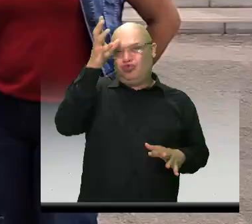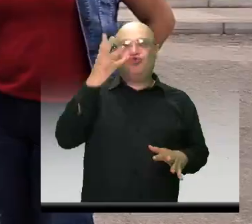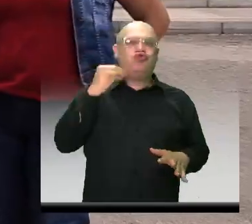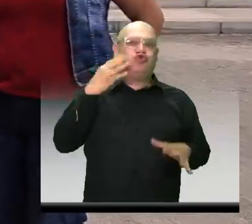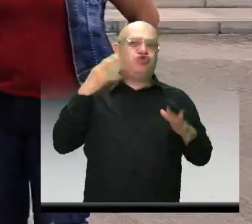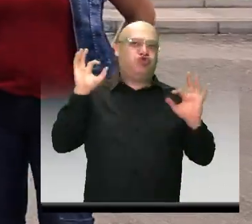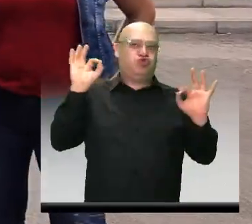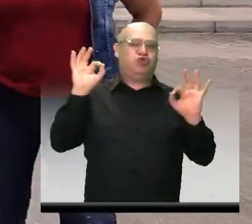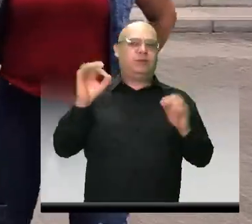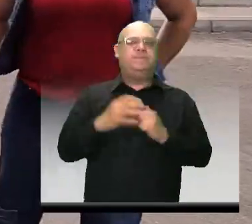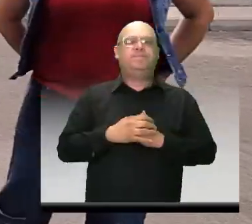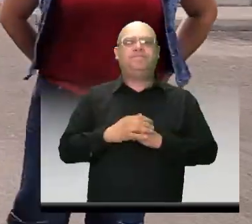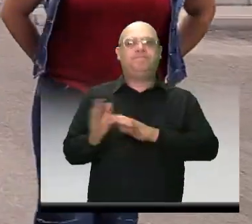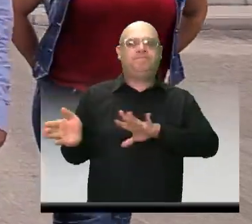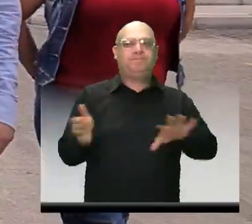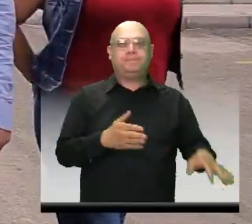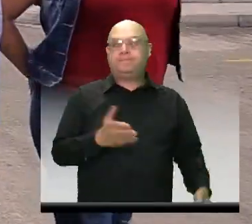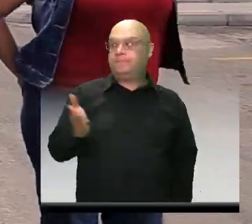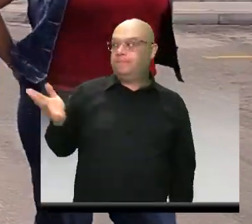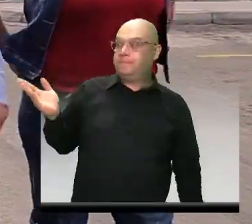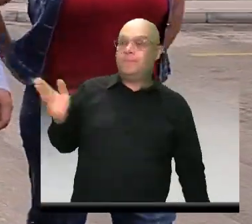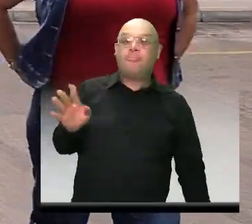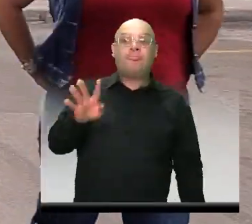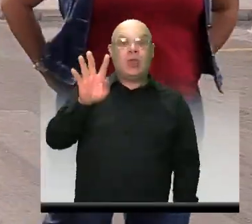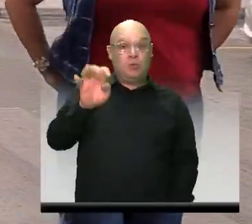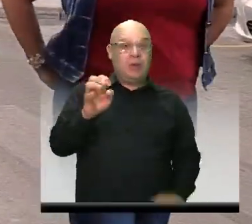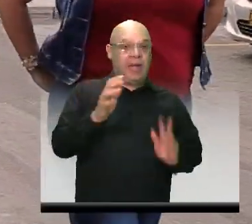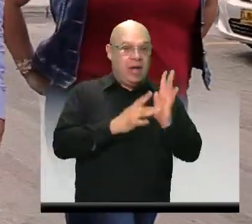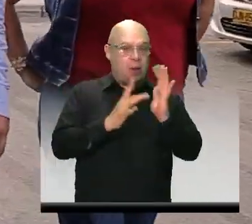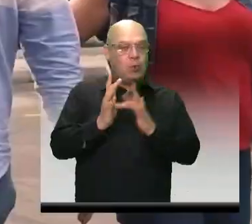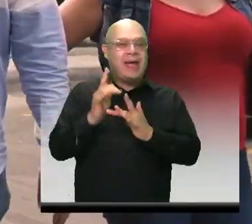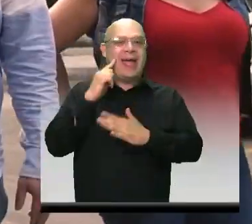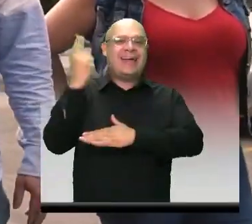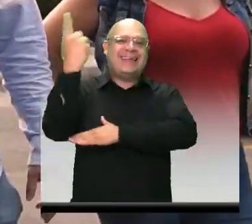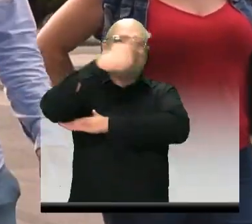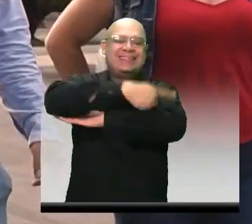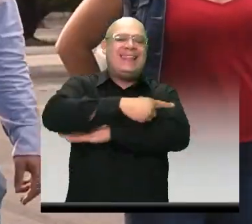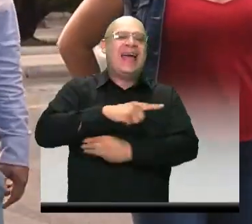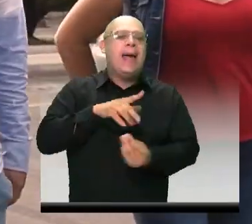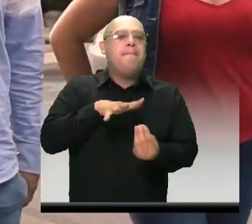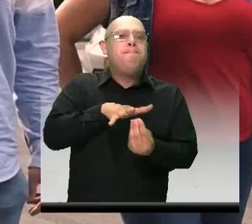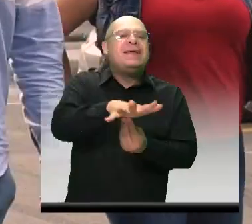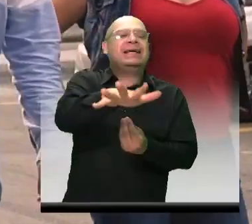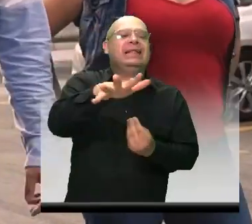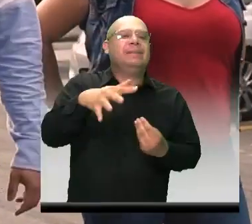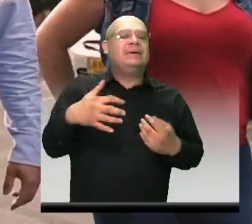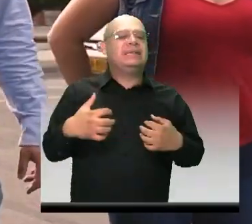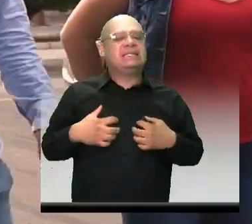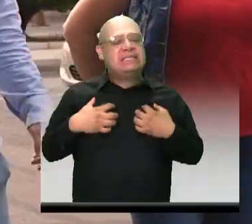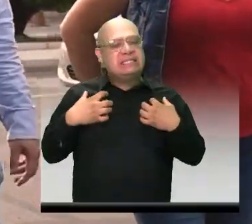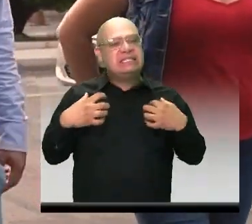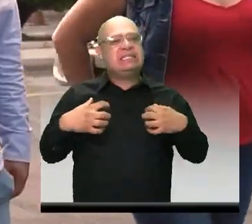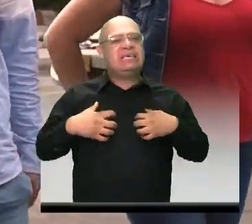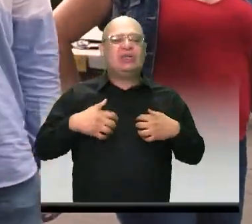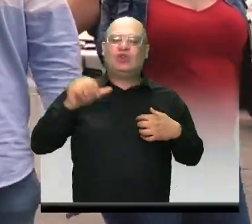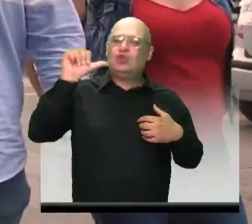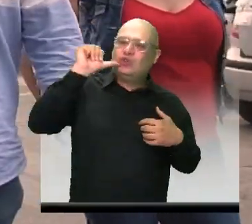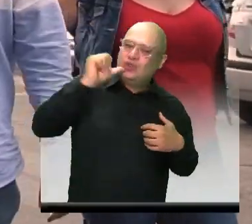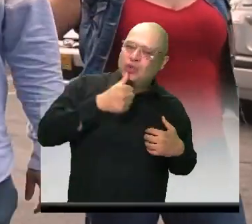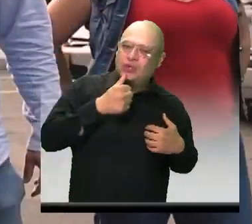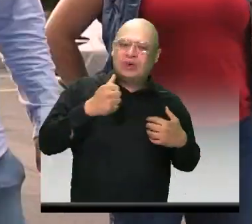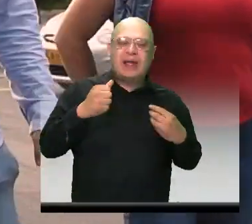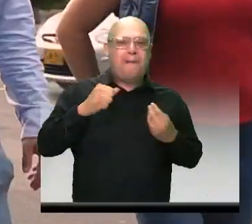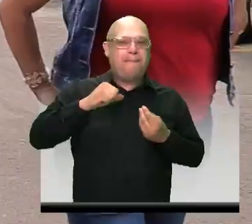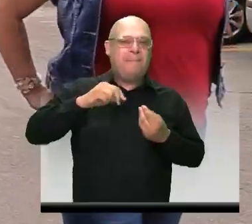Andrés, el 9 de abril conmemoramos el Día de las Víctimas. Estas víctimas del conflicto armado colombiano. ¿Qué tanta